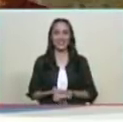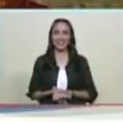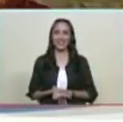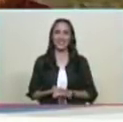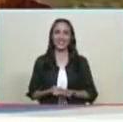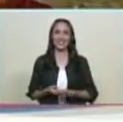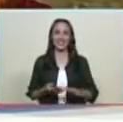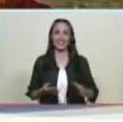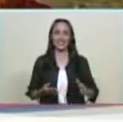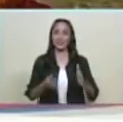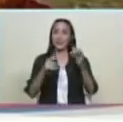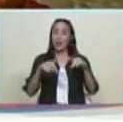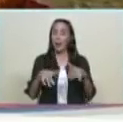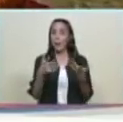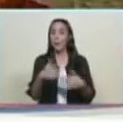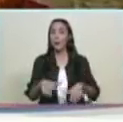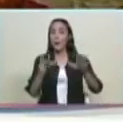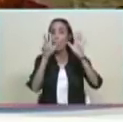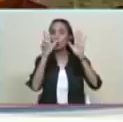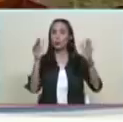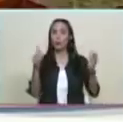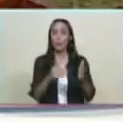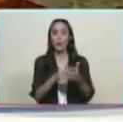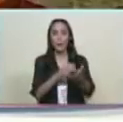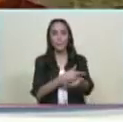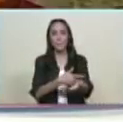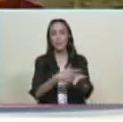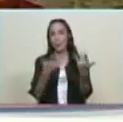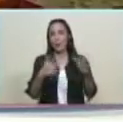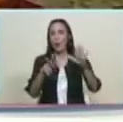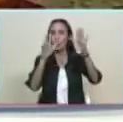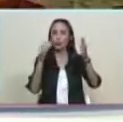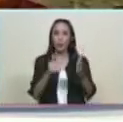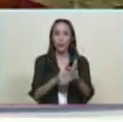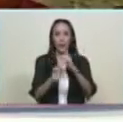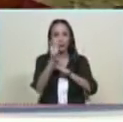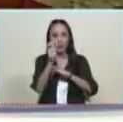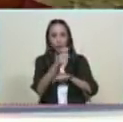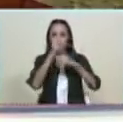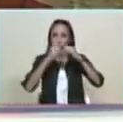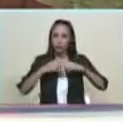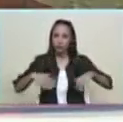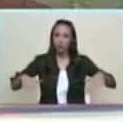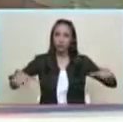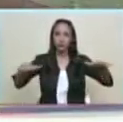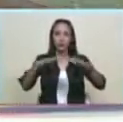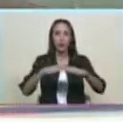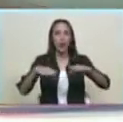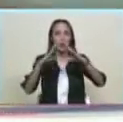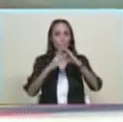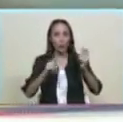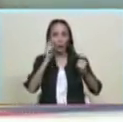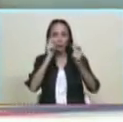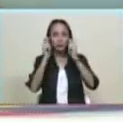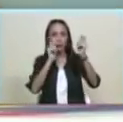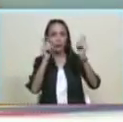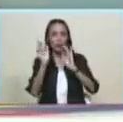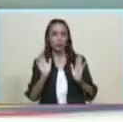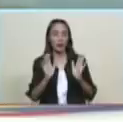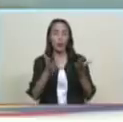integral más de 8 mil personas abocadas a atender a todos los turistas más de